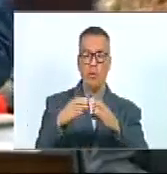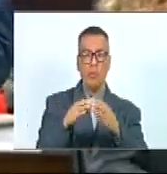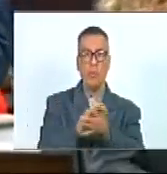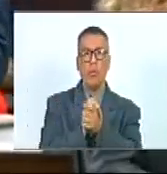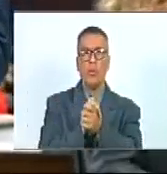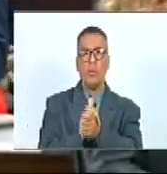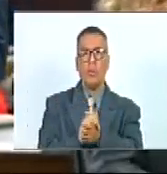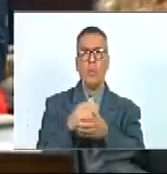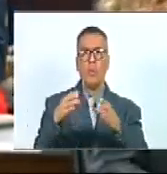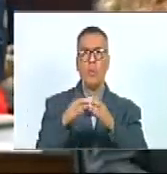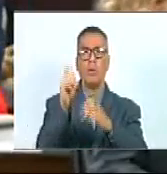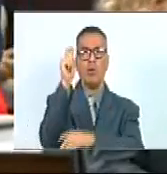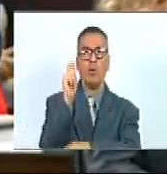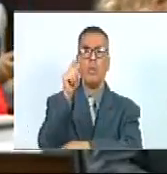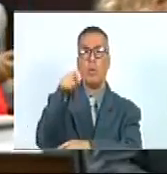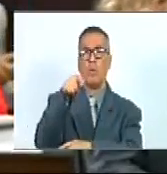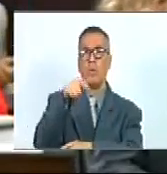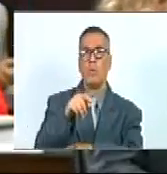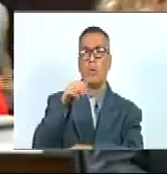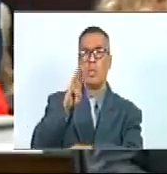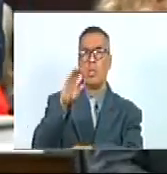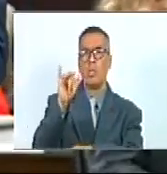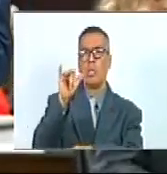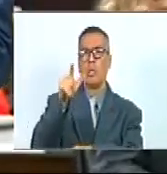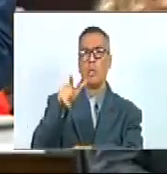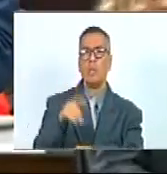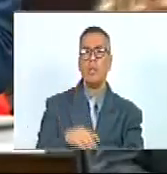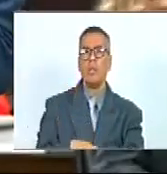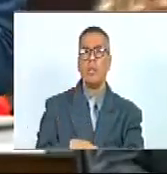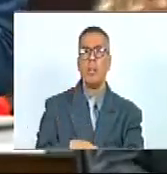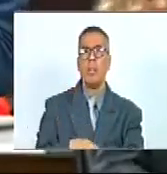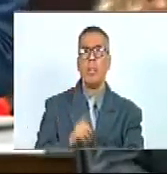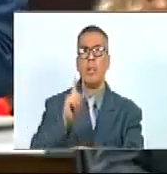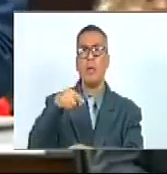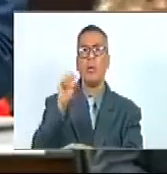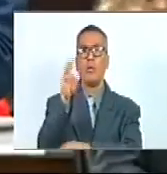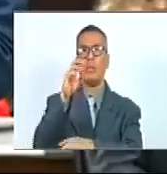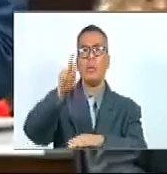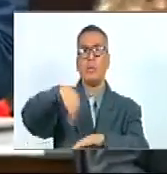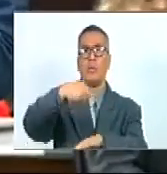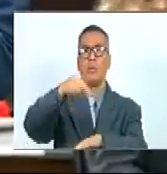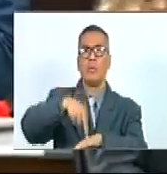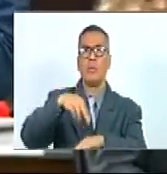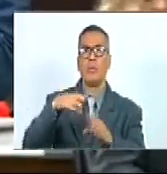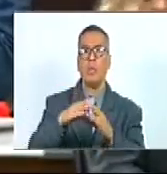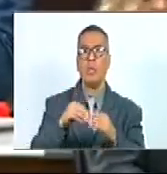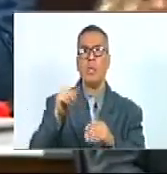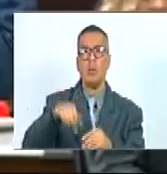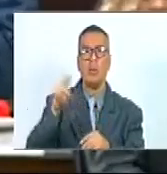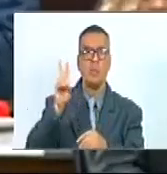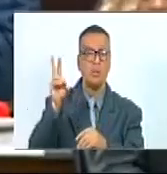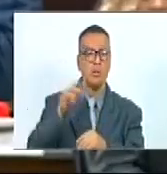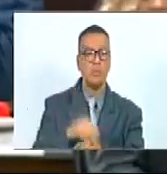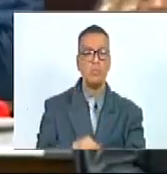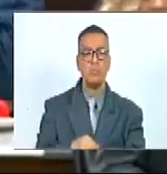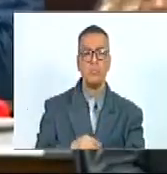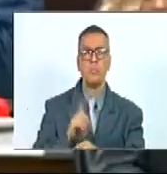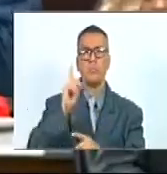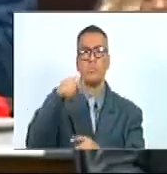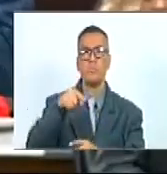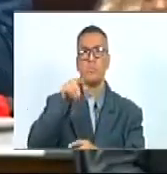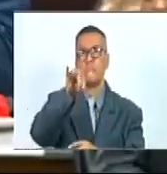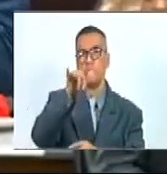parlamentario del Milín Magyili con la asamblea nacional de Venezuela y de